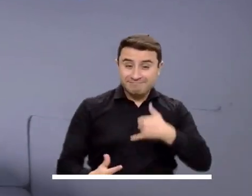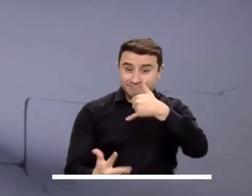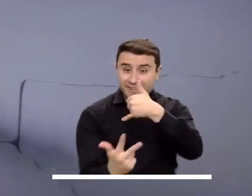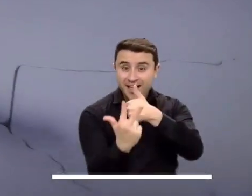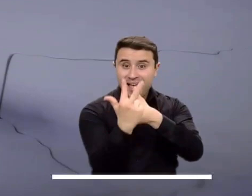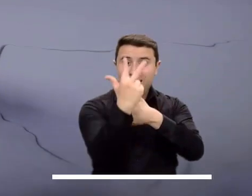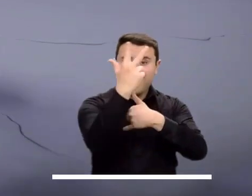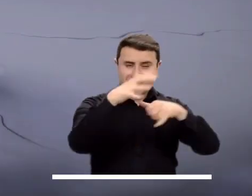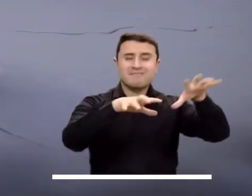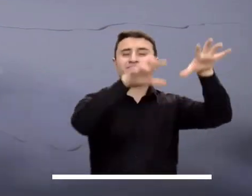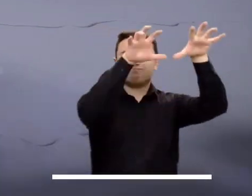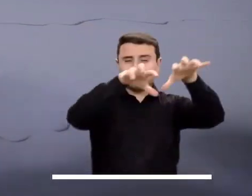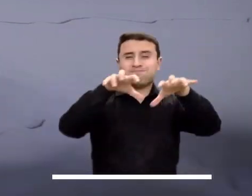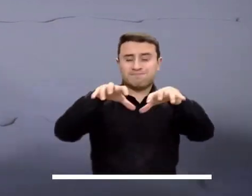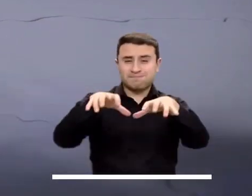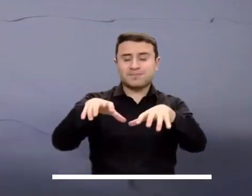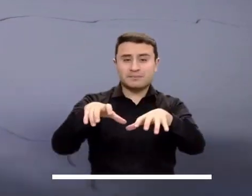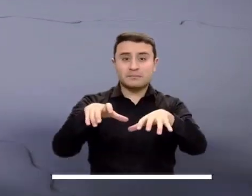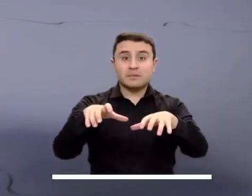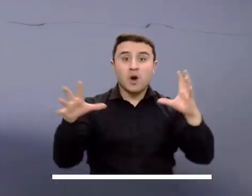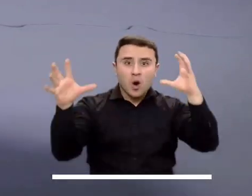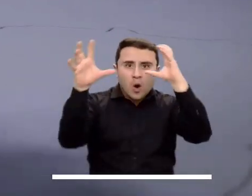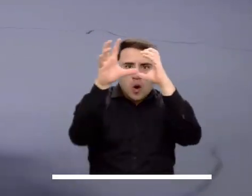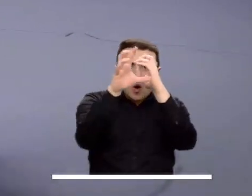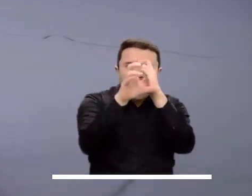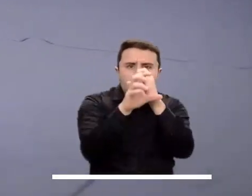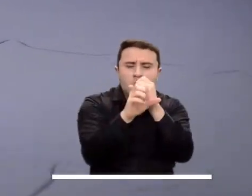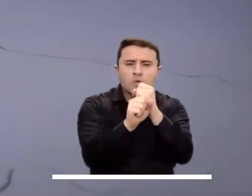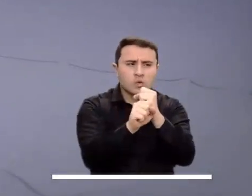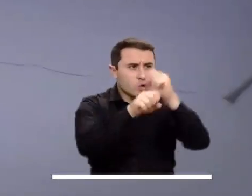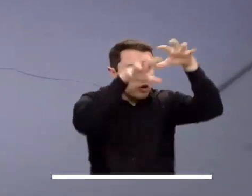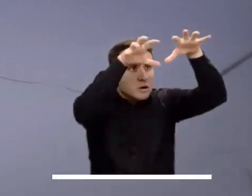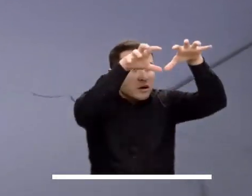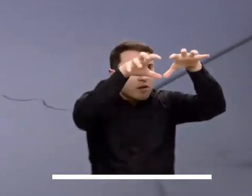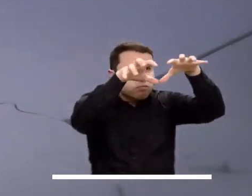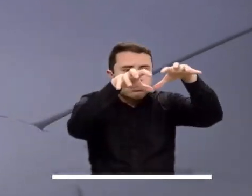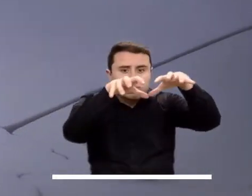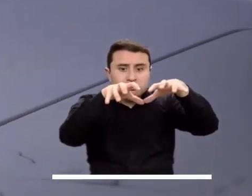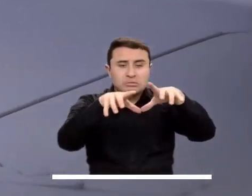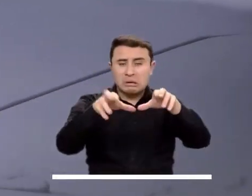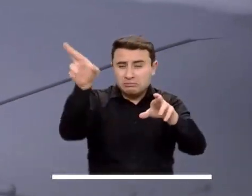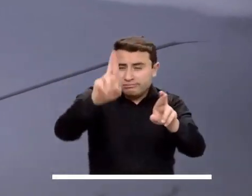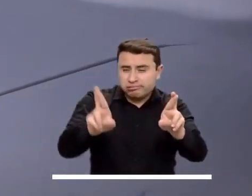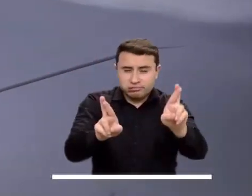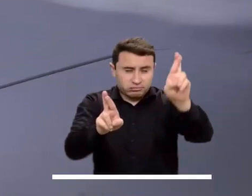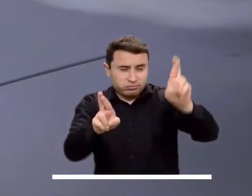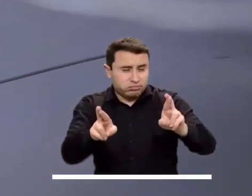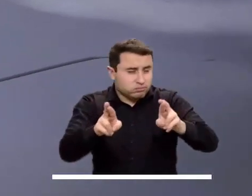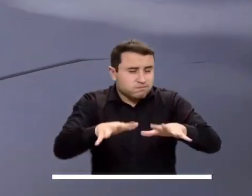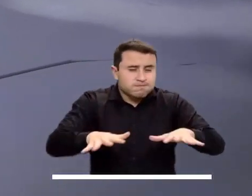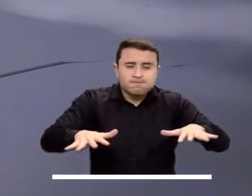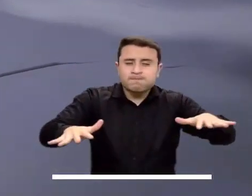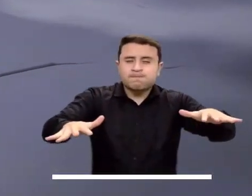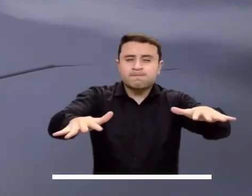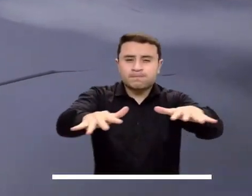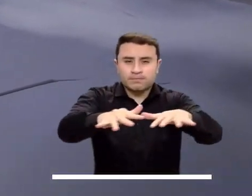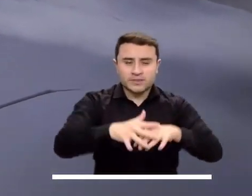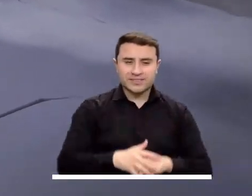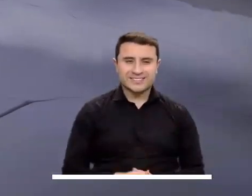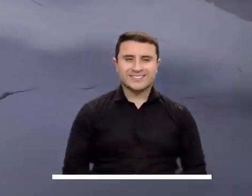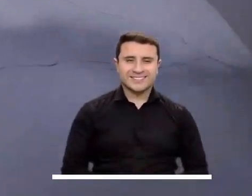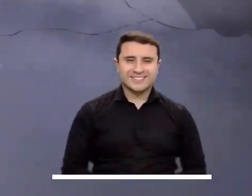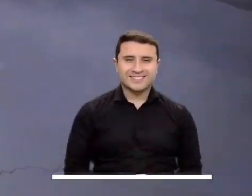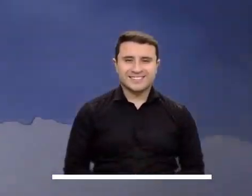También en los Andes predominarán las lluvias. Se estima que durante la noche las precipitaciones podrían llegar acompañadas de tormentas eléctricas.